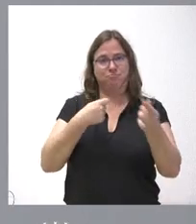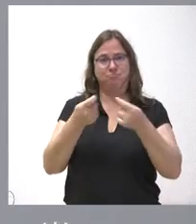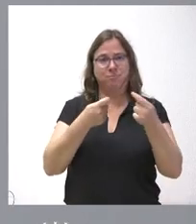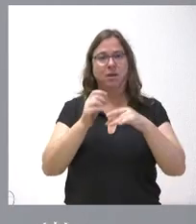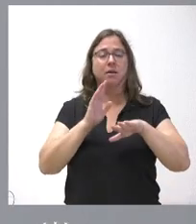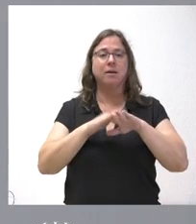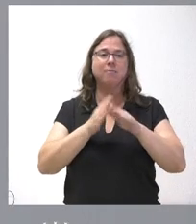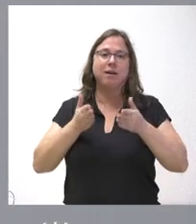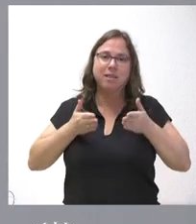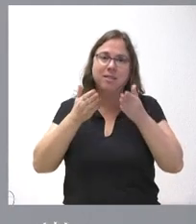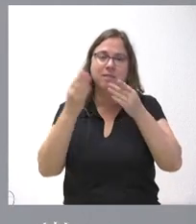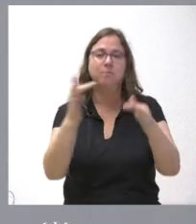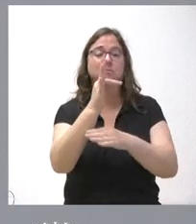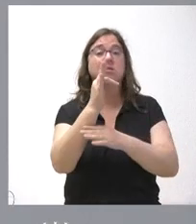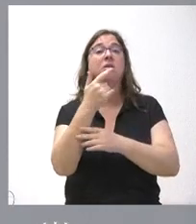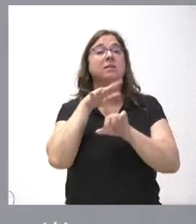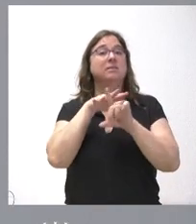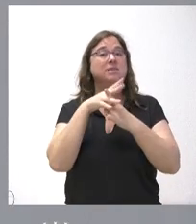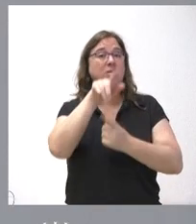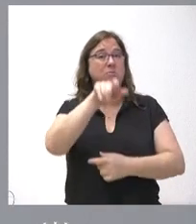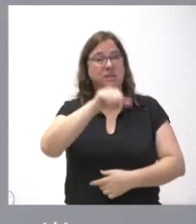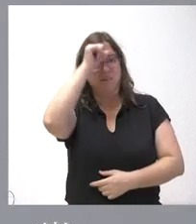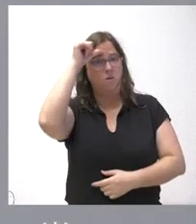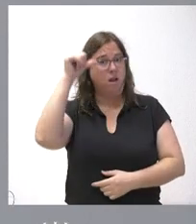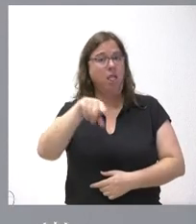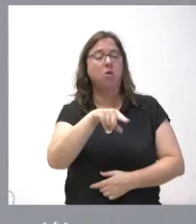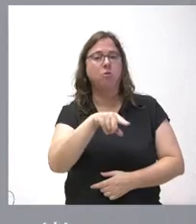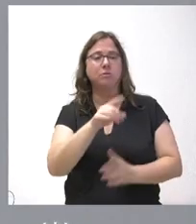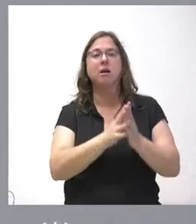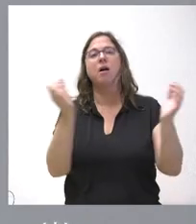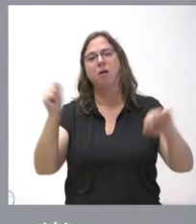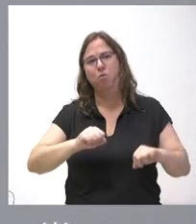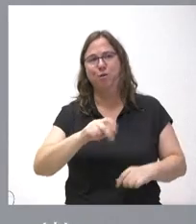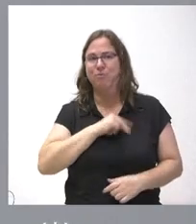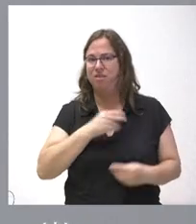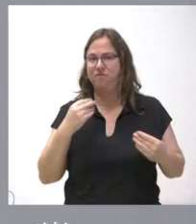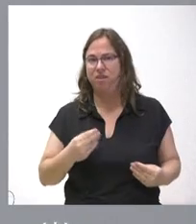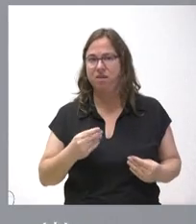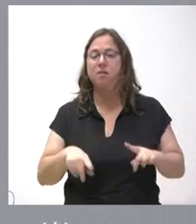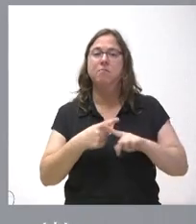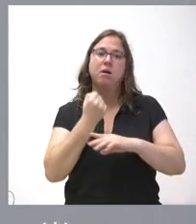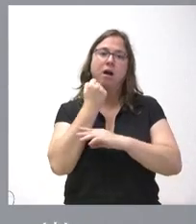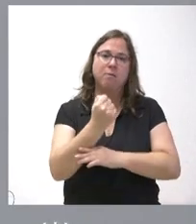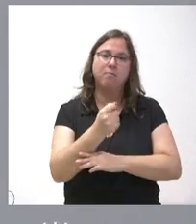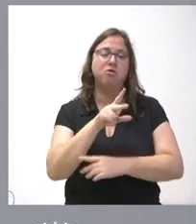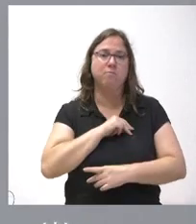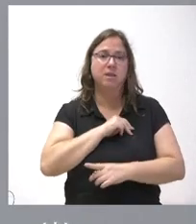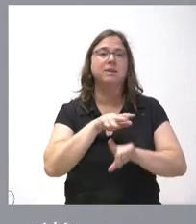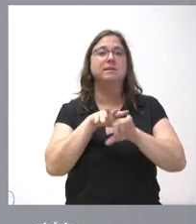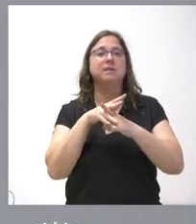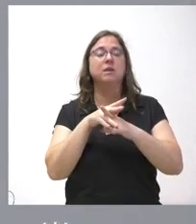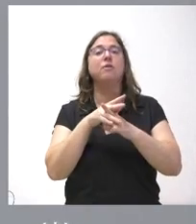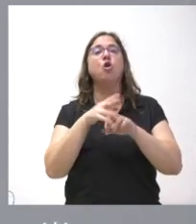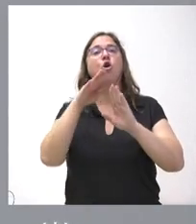dirección. Creo que la circunstancia de los trabajadores merece este acuerdo, merece ese apoyo, merece esa mejora de las